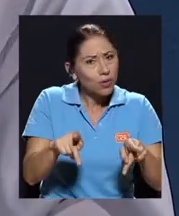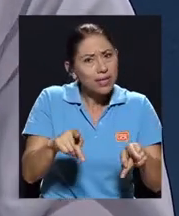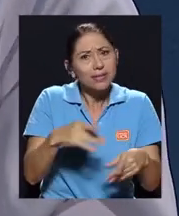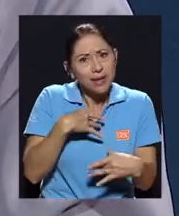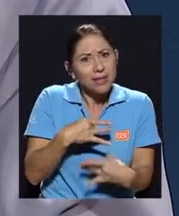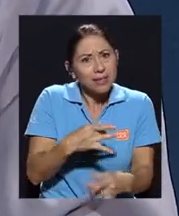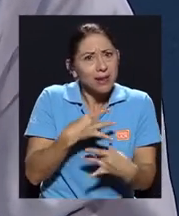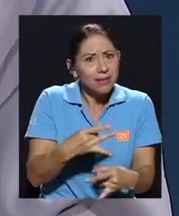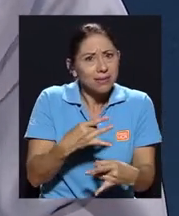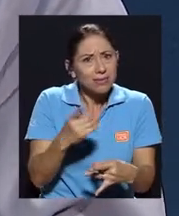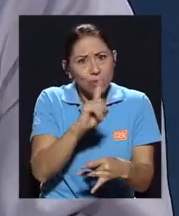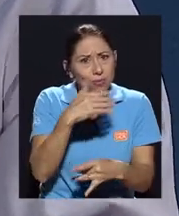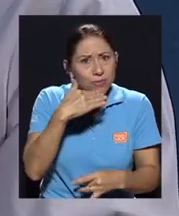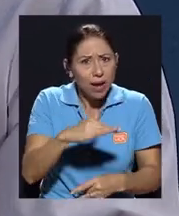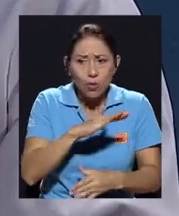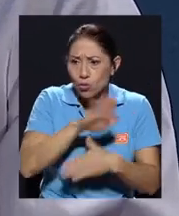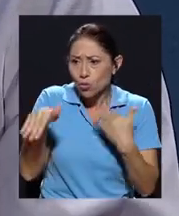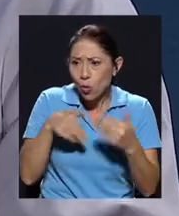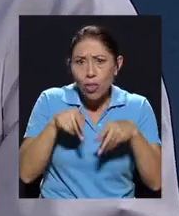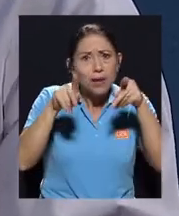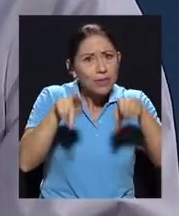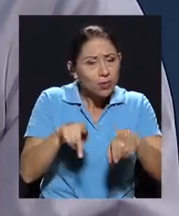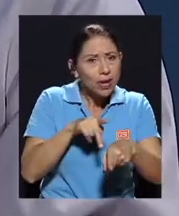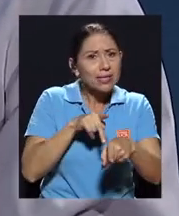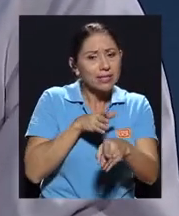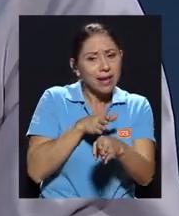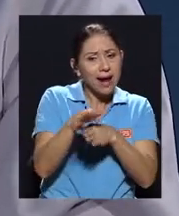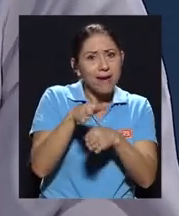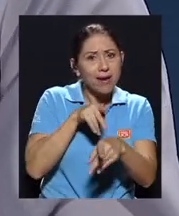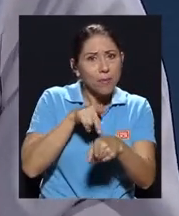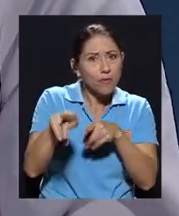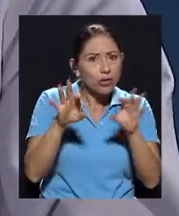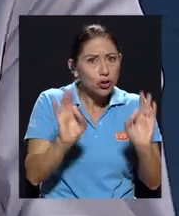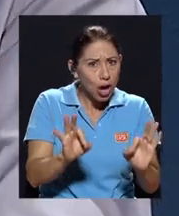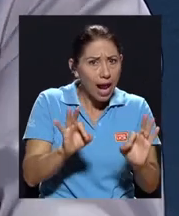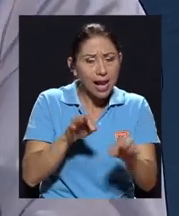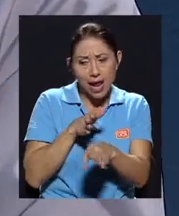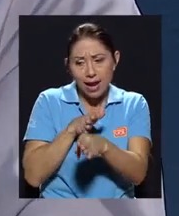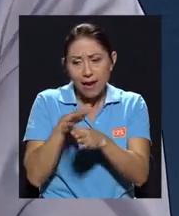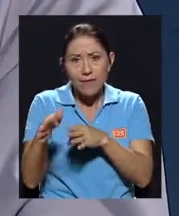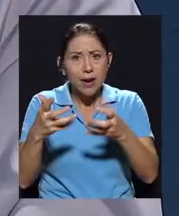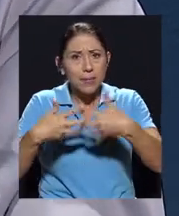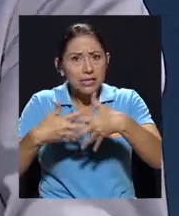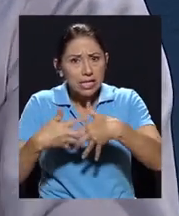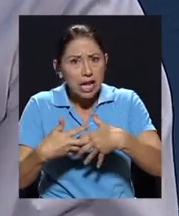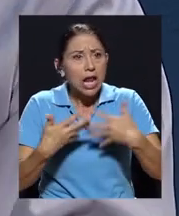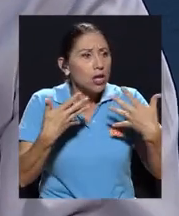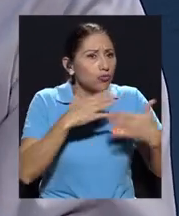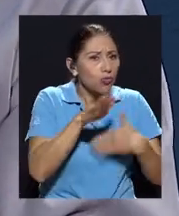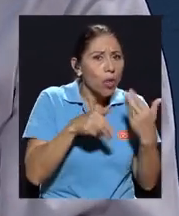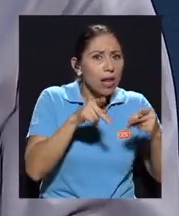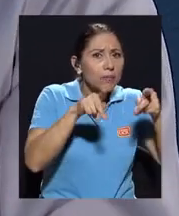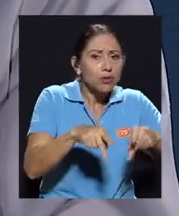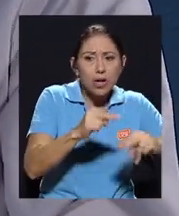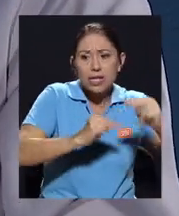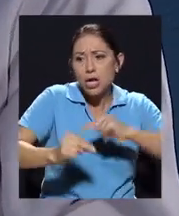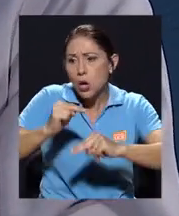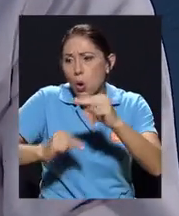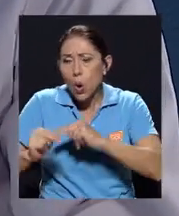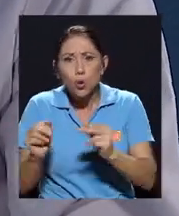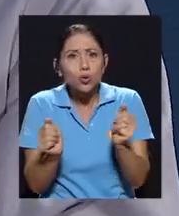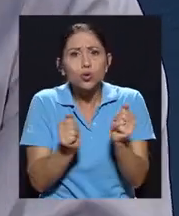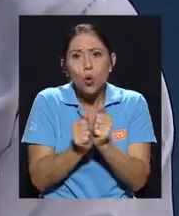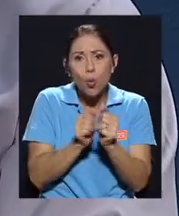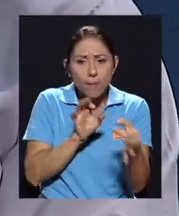profesional, bueno, la mayoría de personas han tenido una carrera profesional, han tenido una carrera empresarial, han hecho negocios con otras personas, tienen vínculos afectivos y eso no está mal, es parte